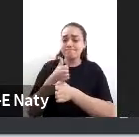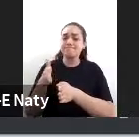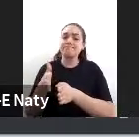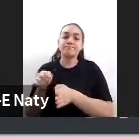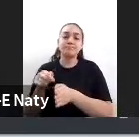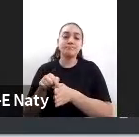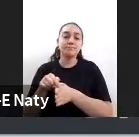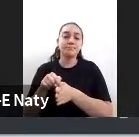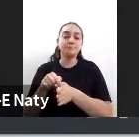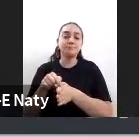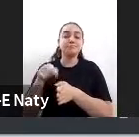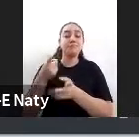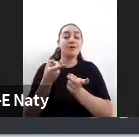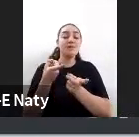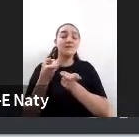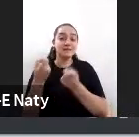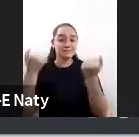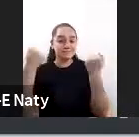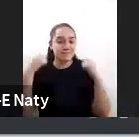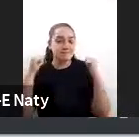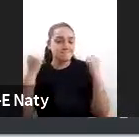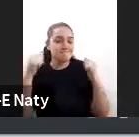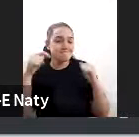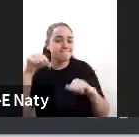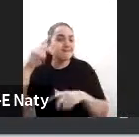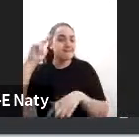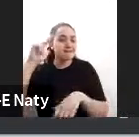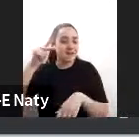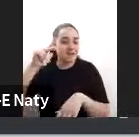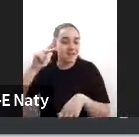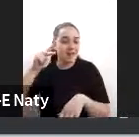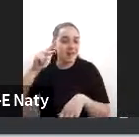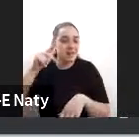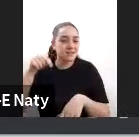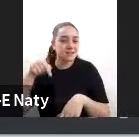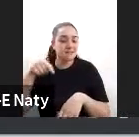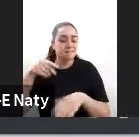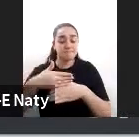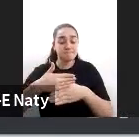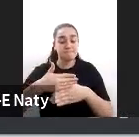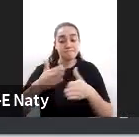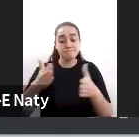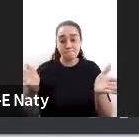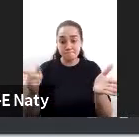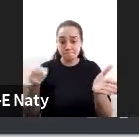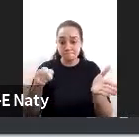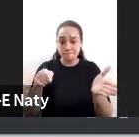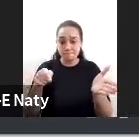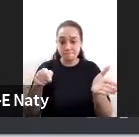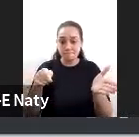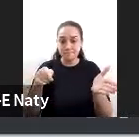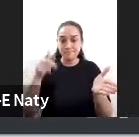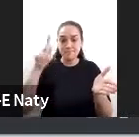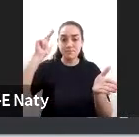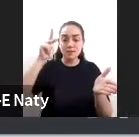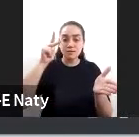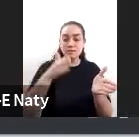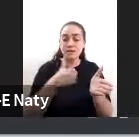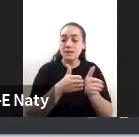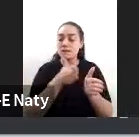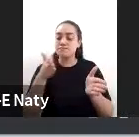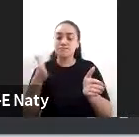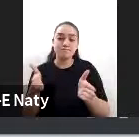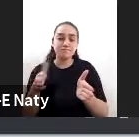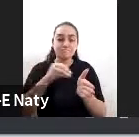necesitan ensayarse por ejemplo los satélites se abre ese portón y se pasa el satélite de una sala a la otra sin